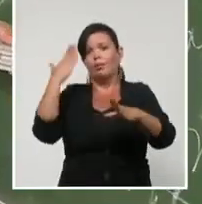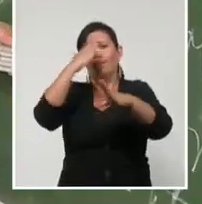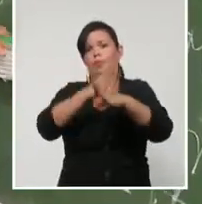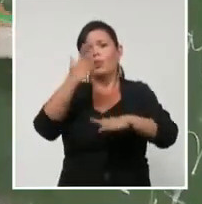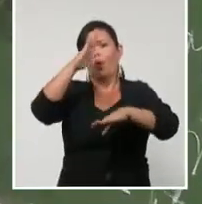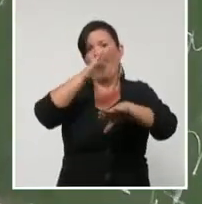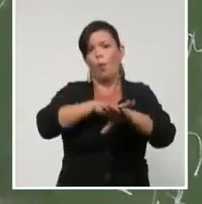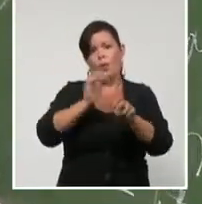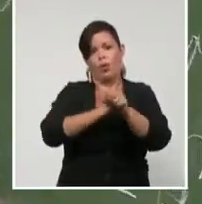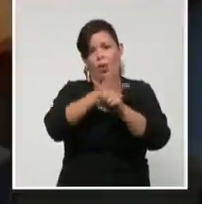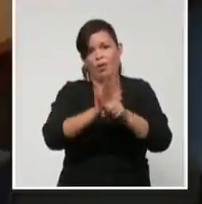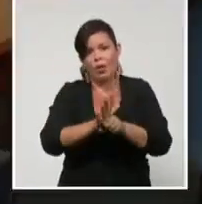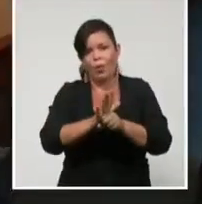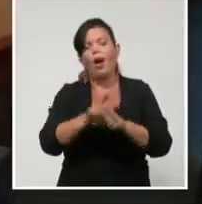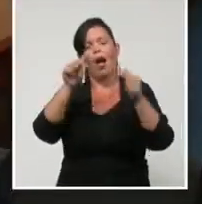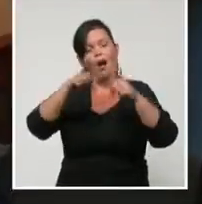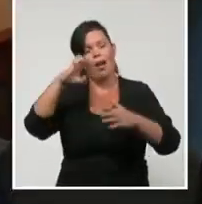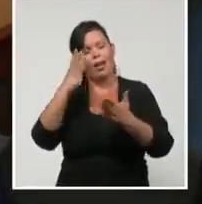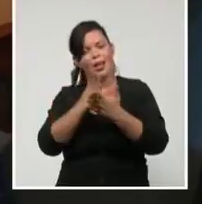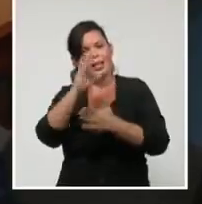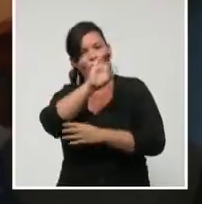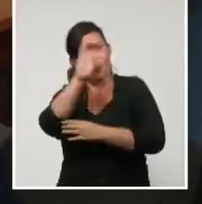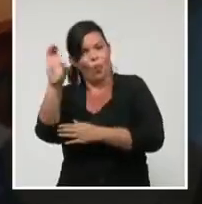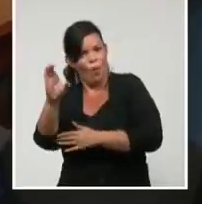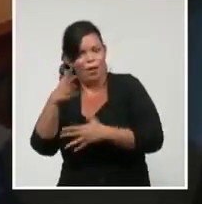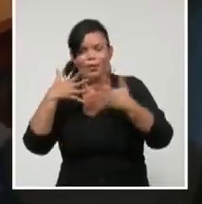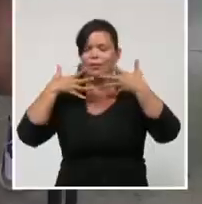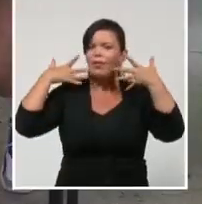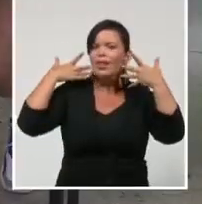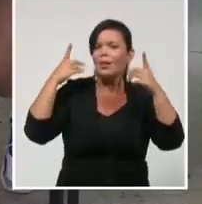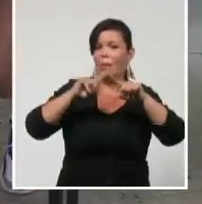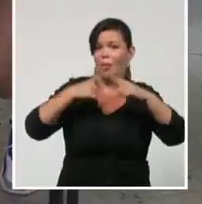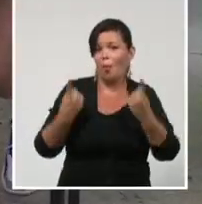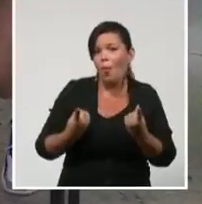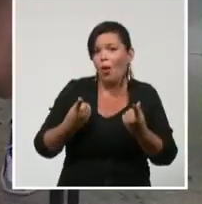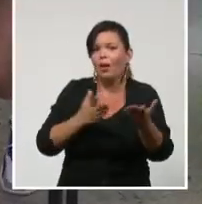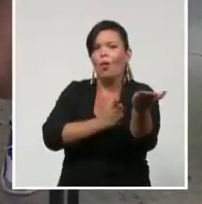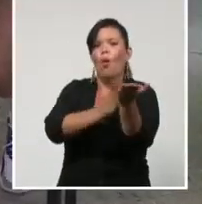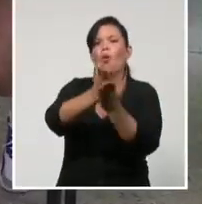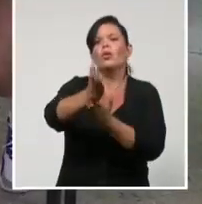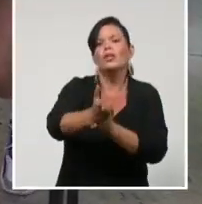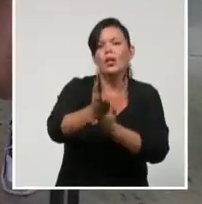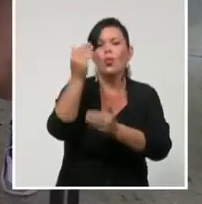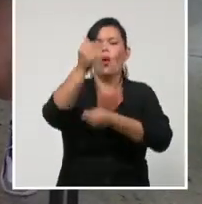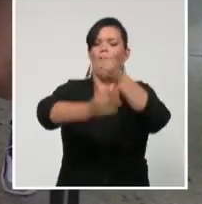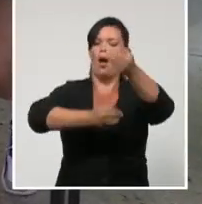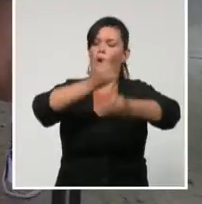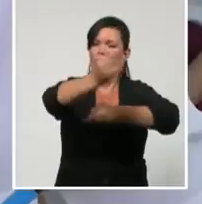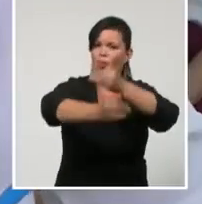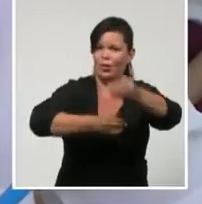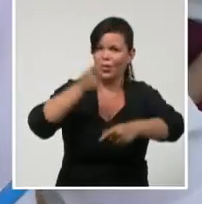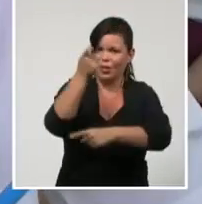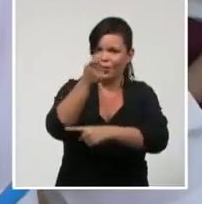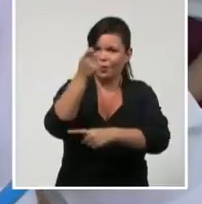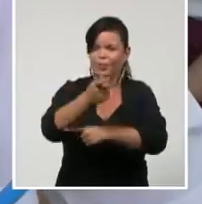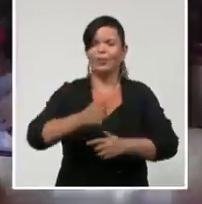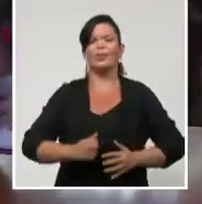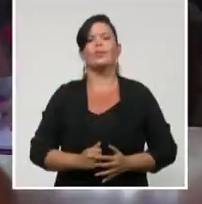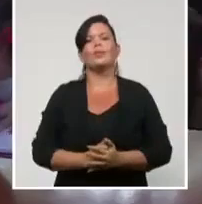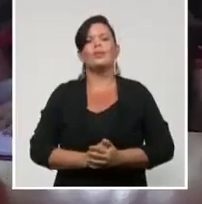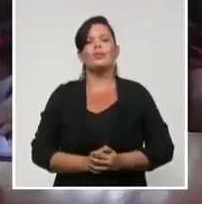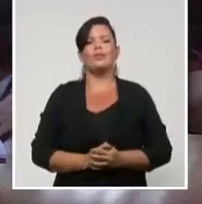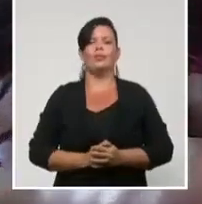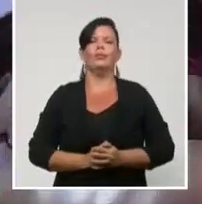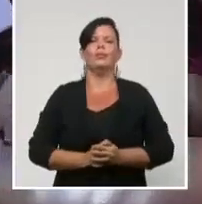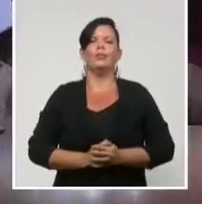escuelas de la capital, desde donde estudiantes y docentes continúan el proceso de enseñanza. Yusilín Suárez, Ogando,